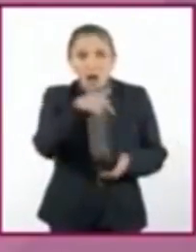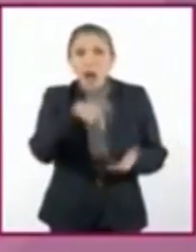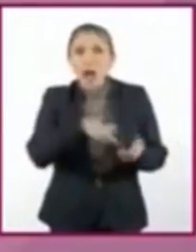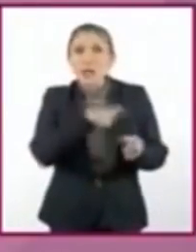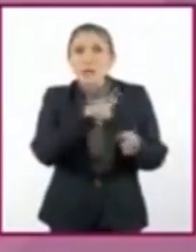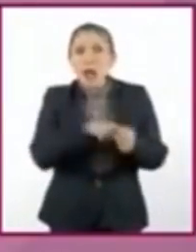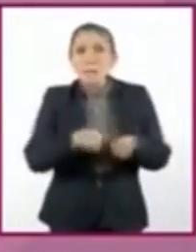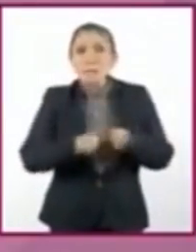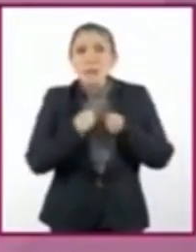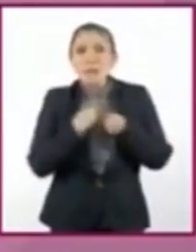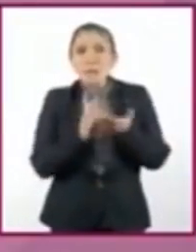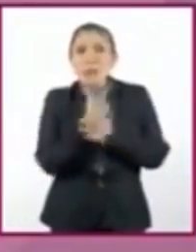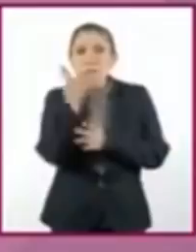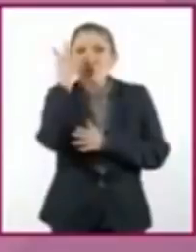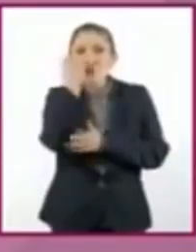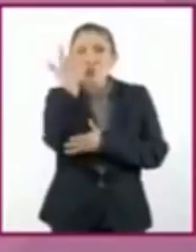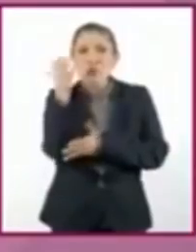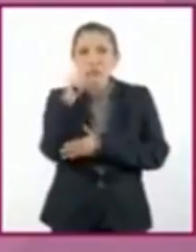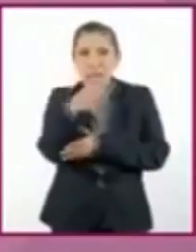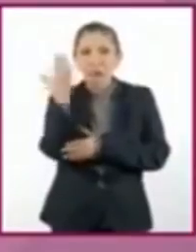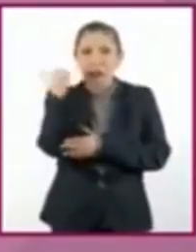habitaban ese hermoso bosque?